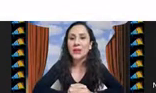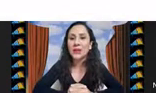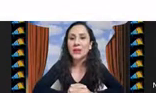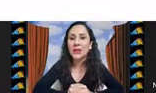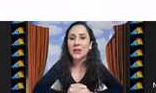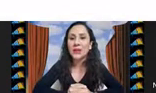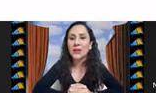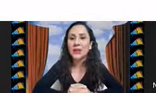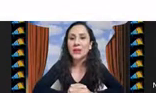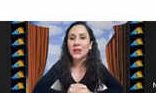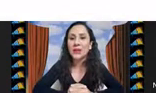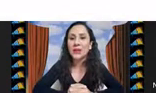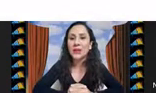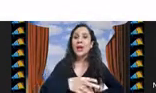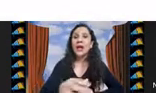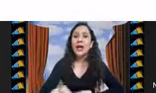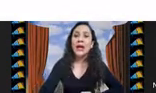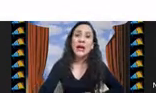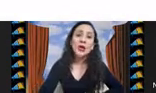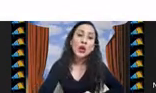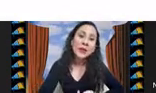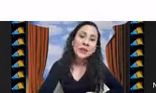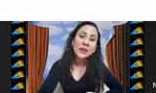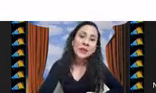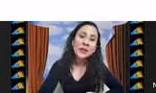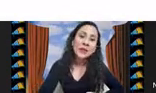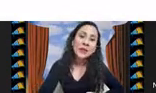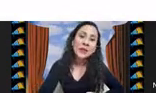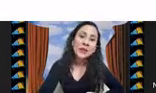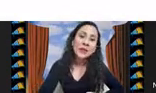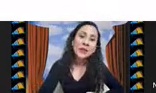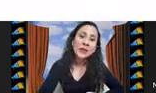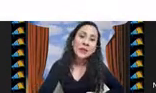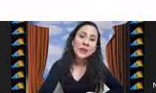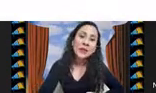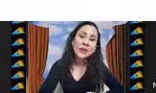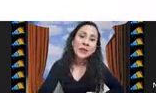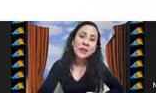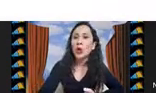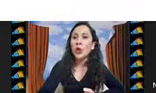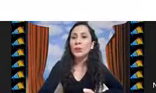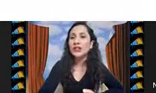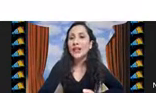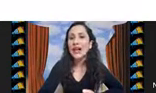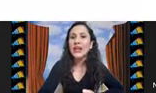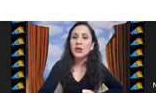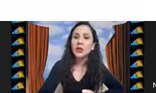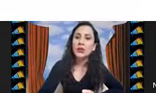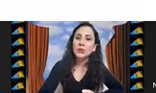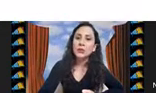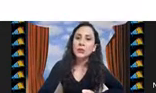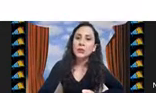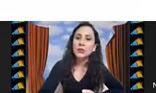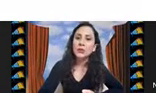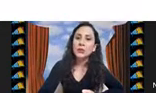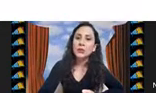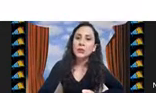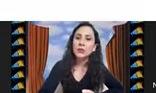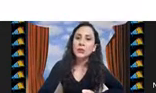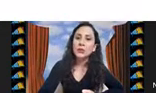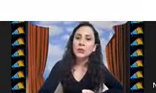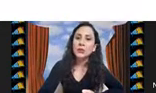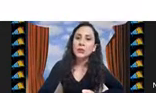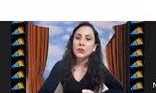que se me pueda presentar de un problema. Normalmente lo que se suele hacer entonces es combinar algoritmos